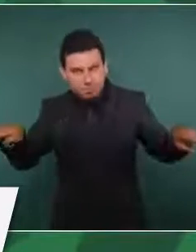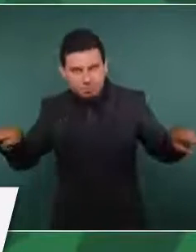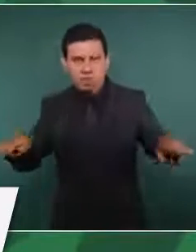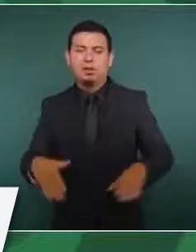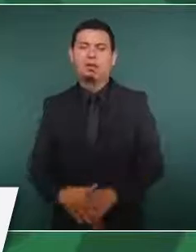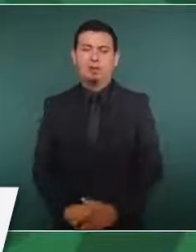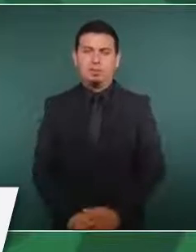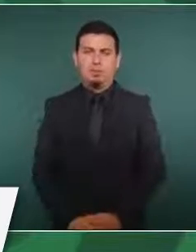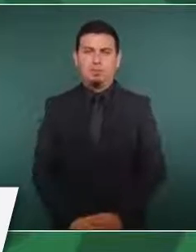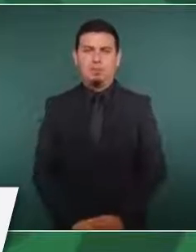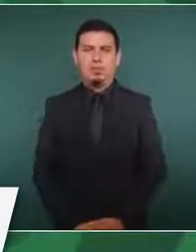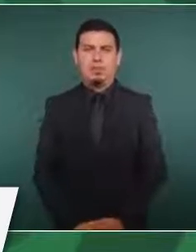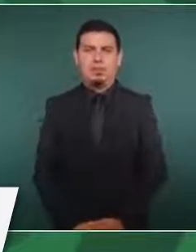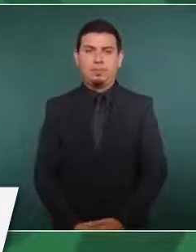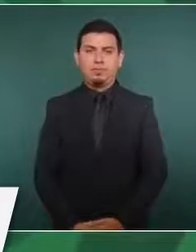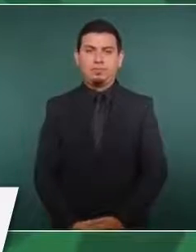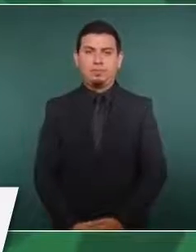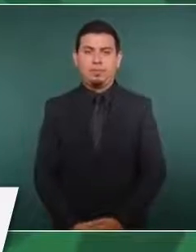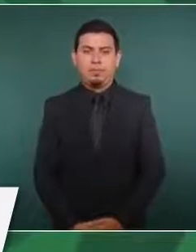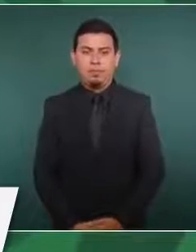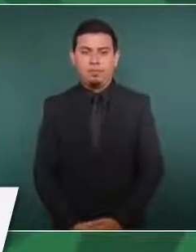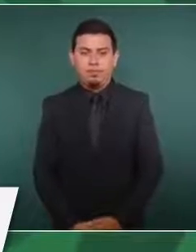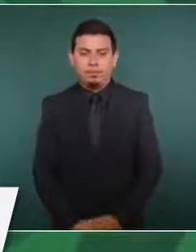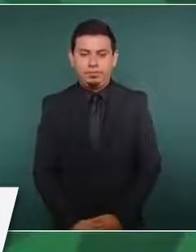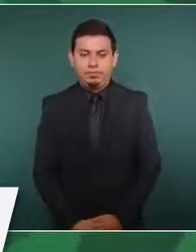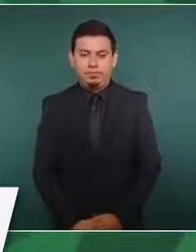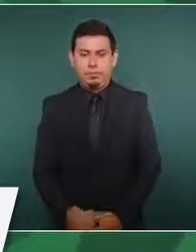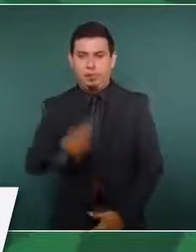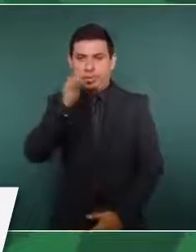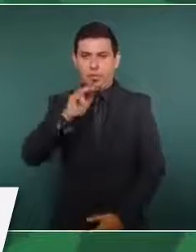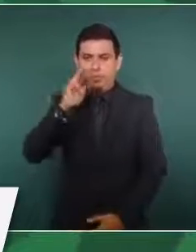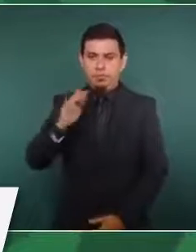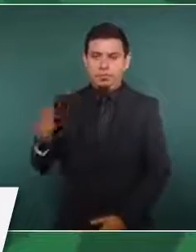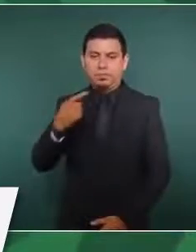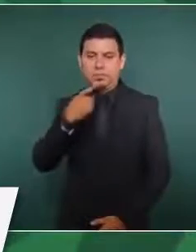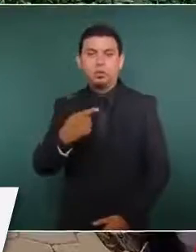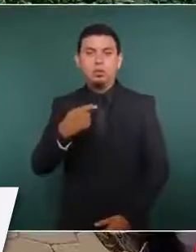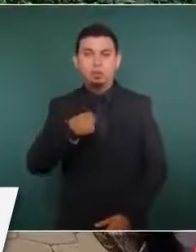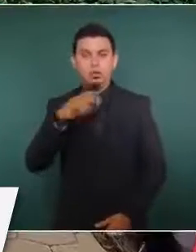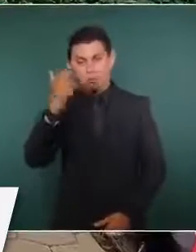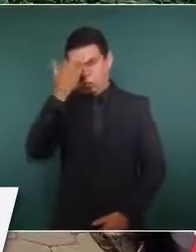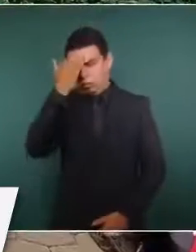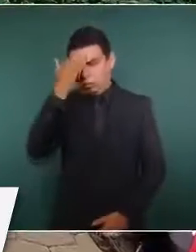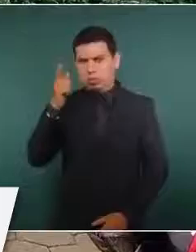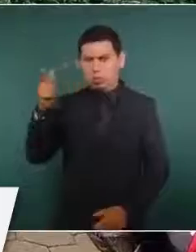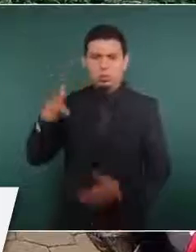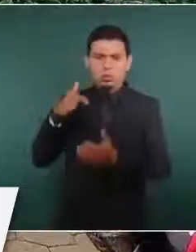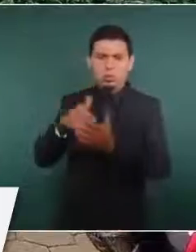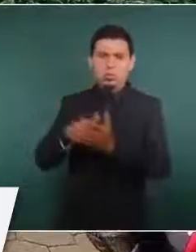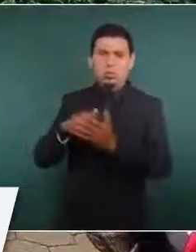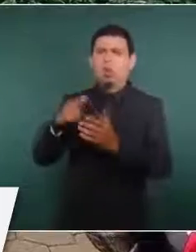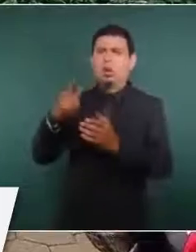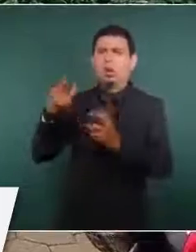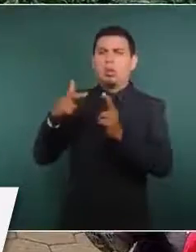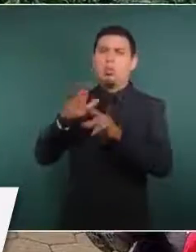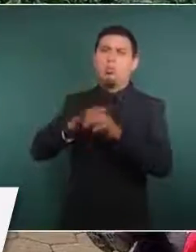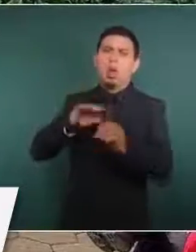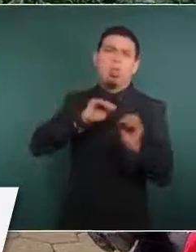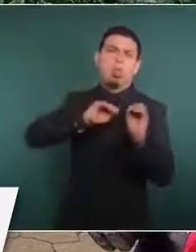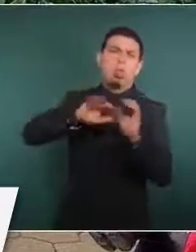con la gente. Me decía Alejandro, y yo conozco bien esa región, es de las más abandonadas,